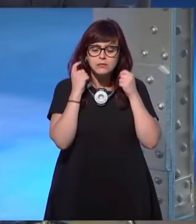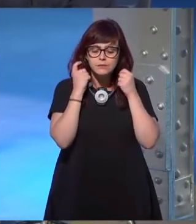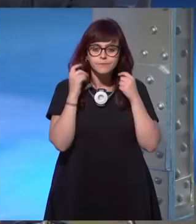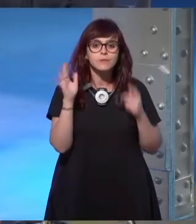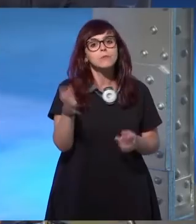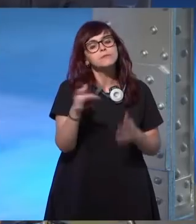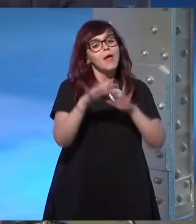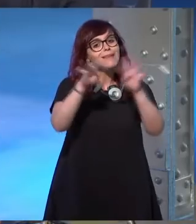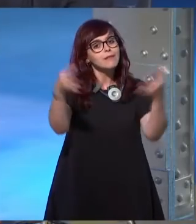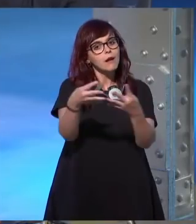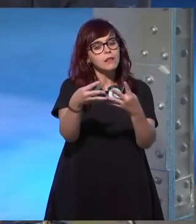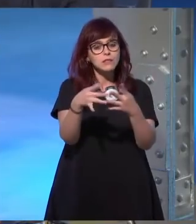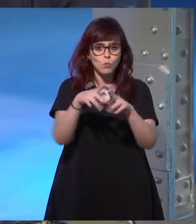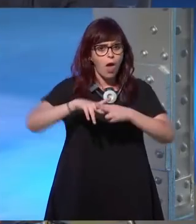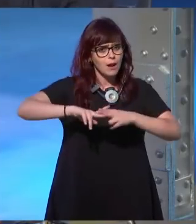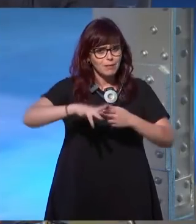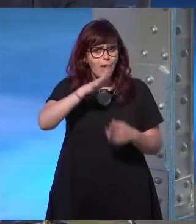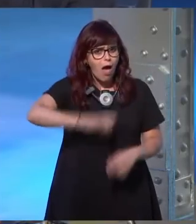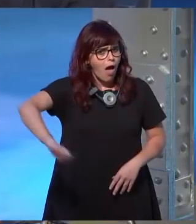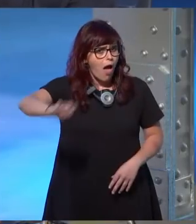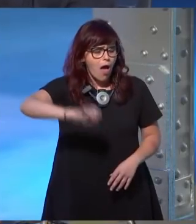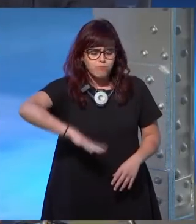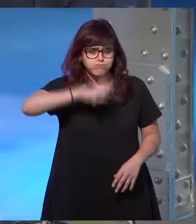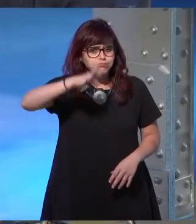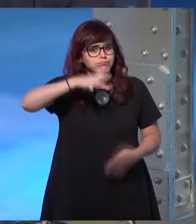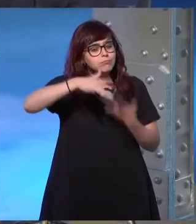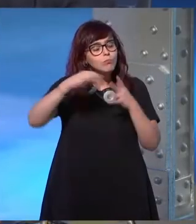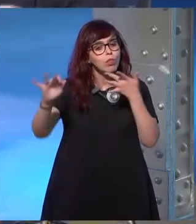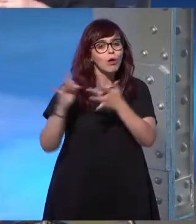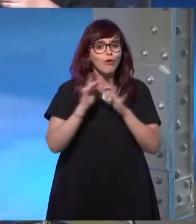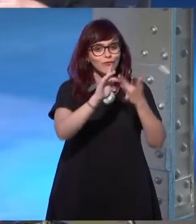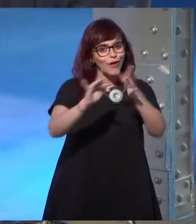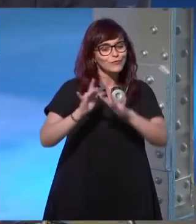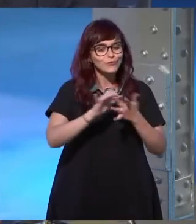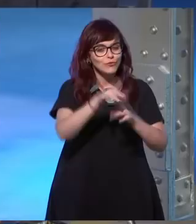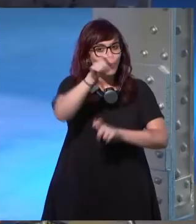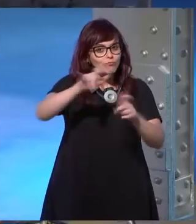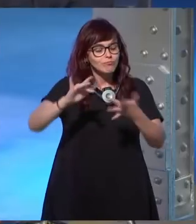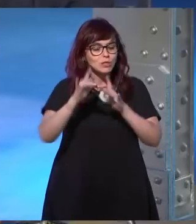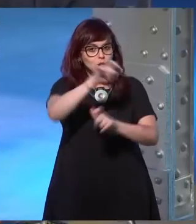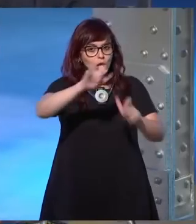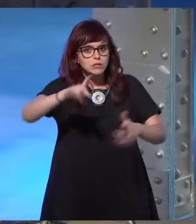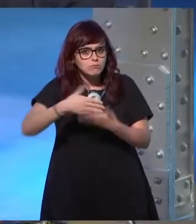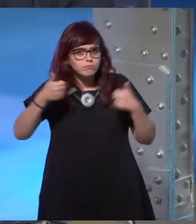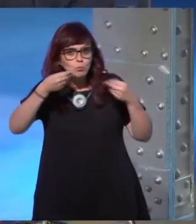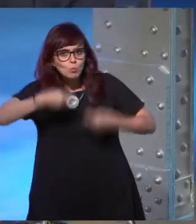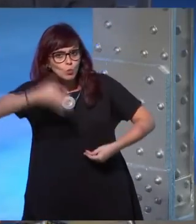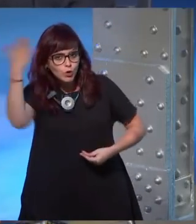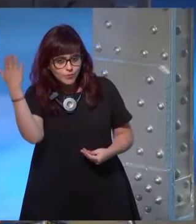internet es una herramienta fascinante nos permite estar en contacto a unas con otras genial